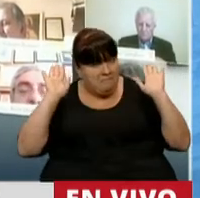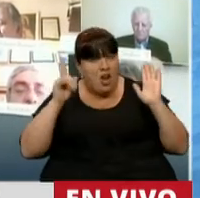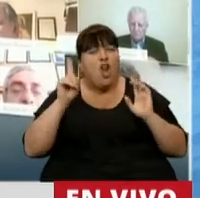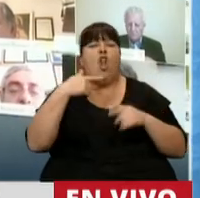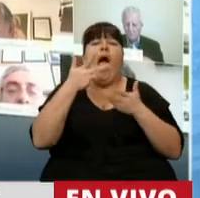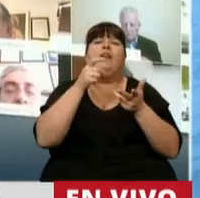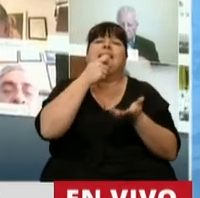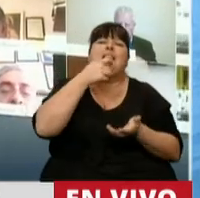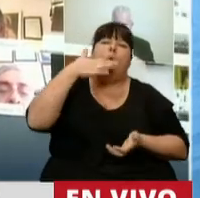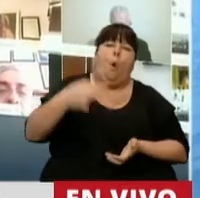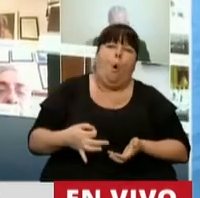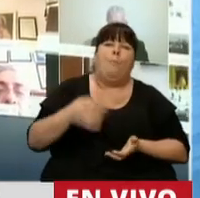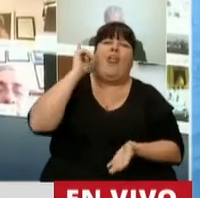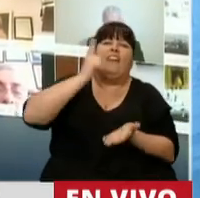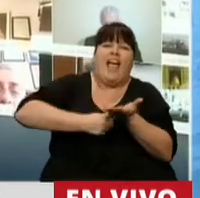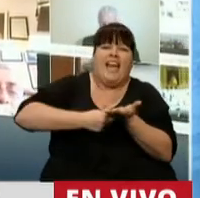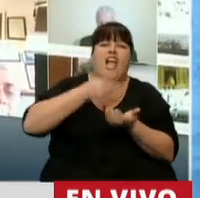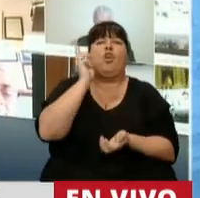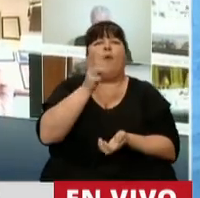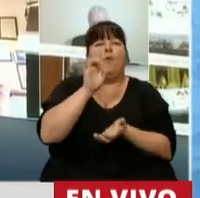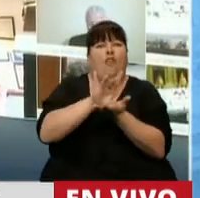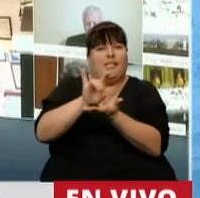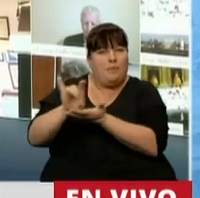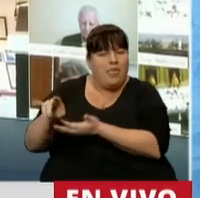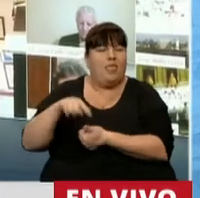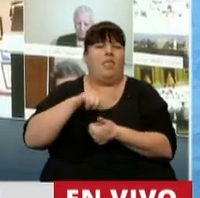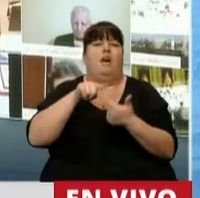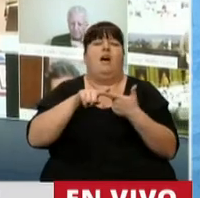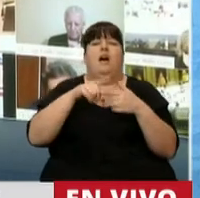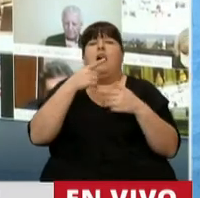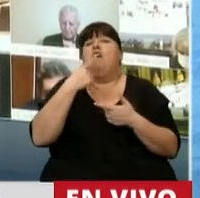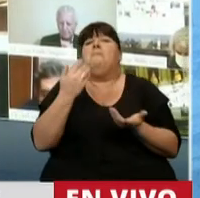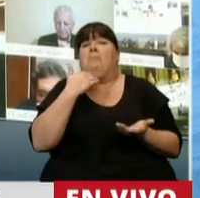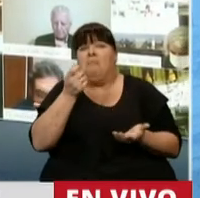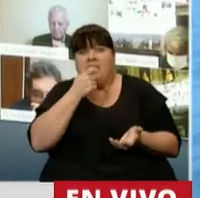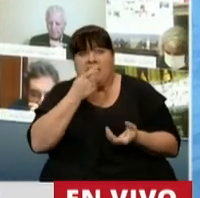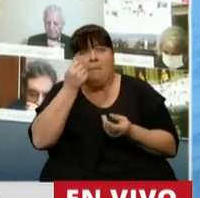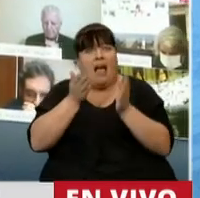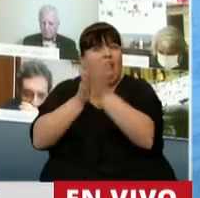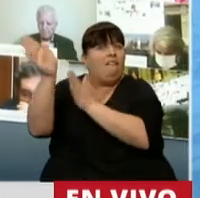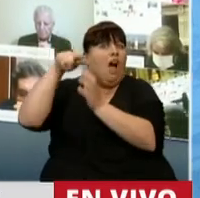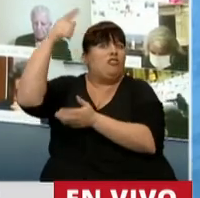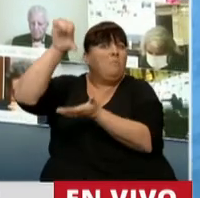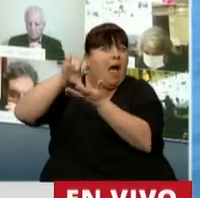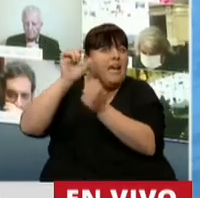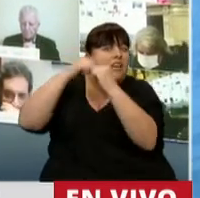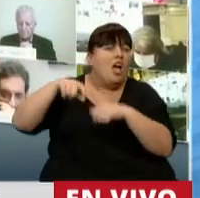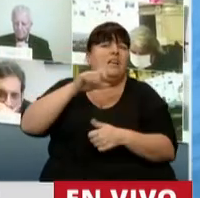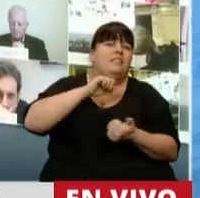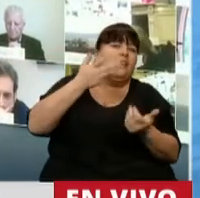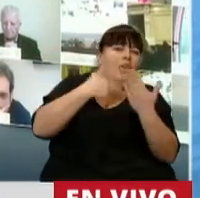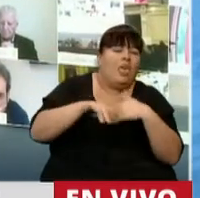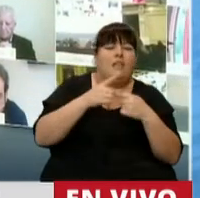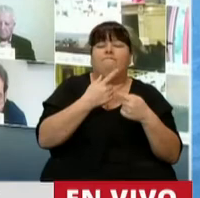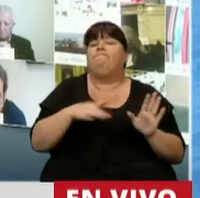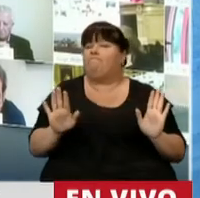ni siquiera se está hablando si cumplieron con el decreto de prohibición de despidos, no se ve si fugaron capitales o no, si evadieron. Es decir,